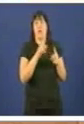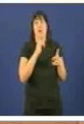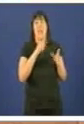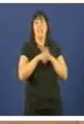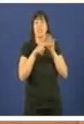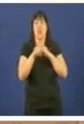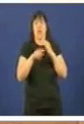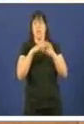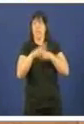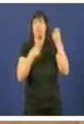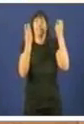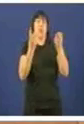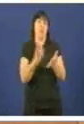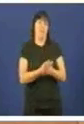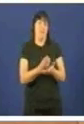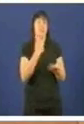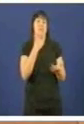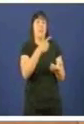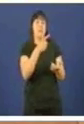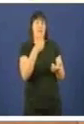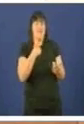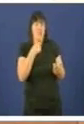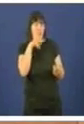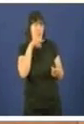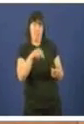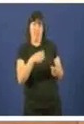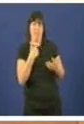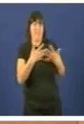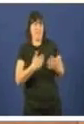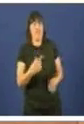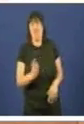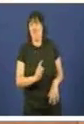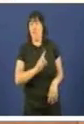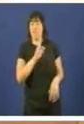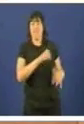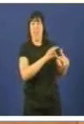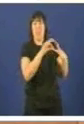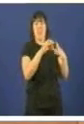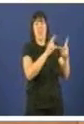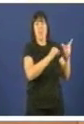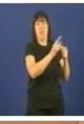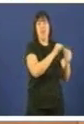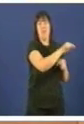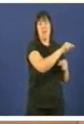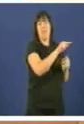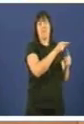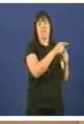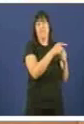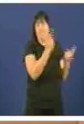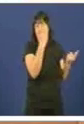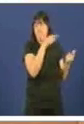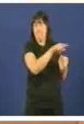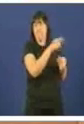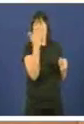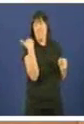xestión. Esta afirmación, señorías, non é miña. É do líder do BNK con maior respaldo electoral.